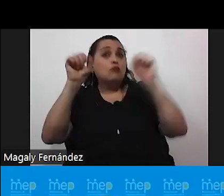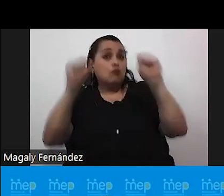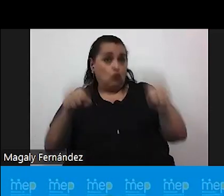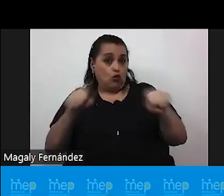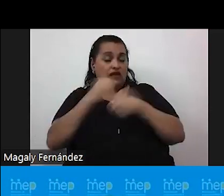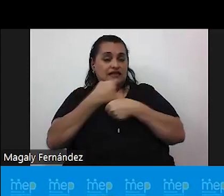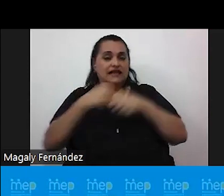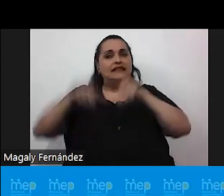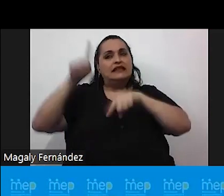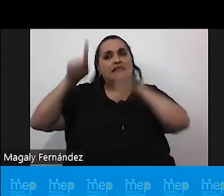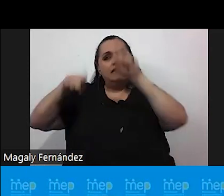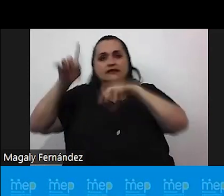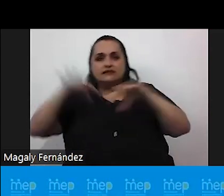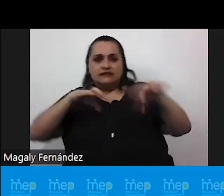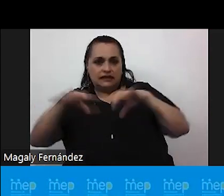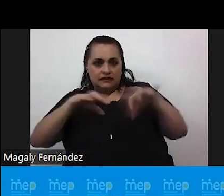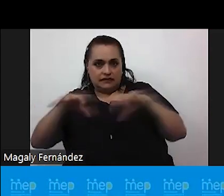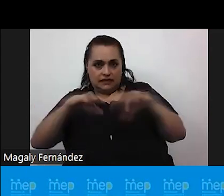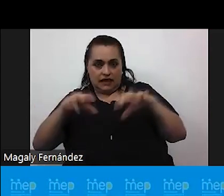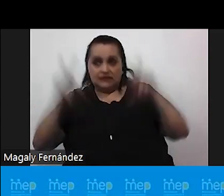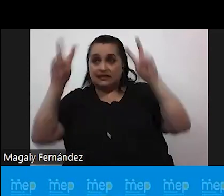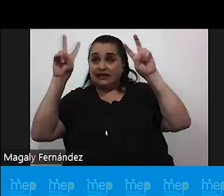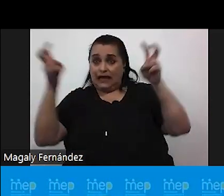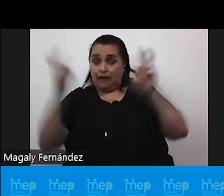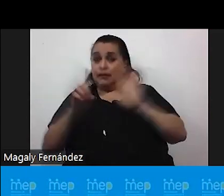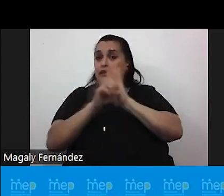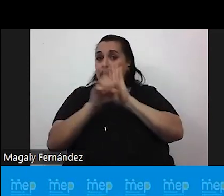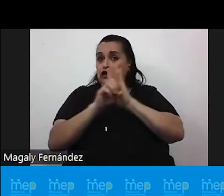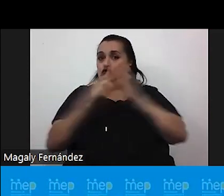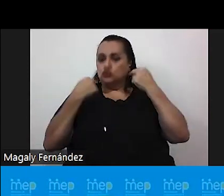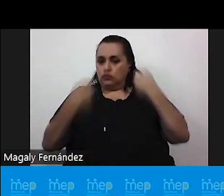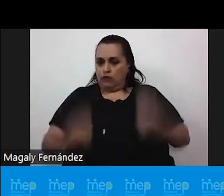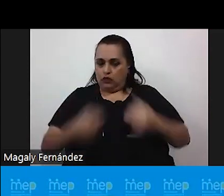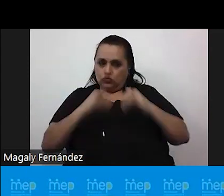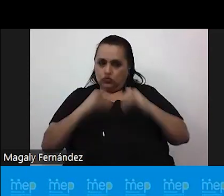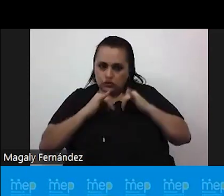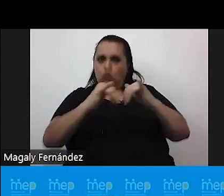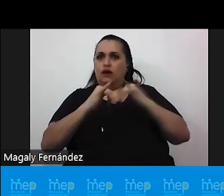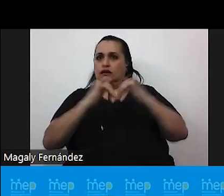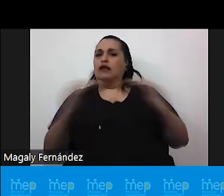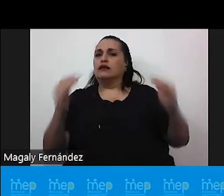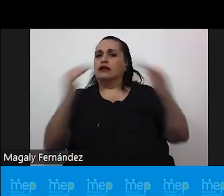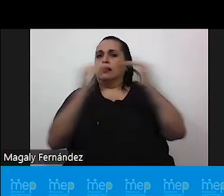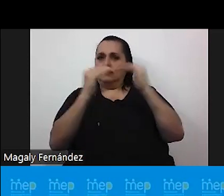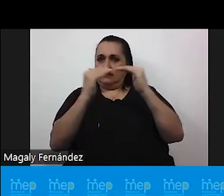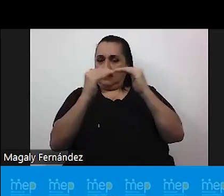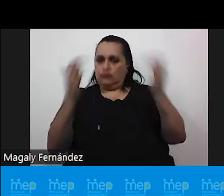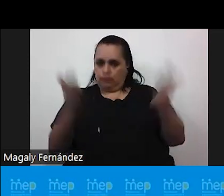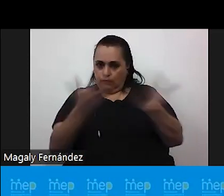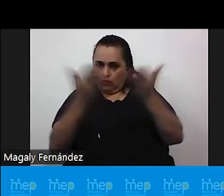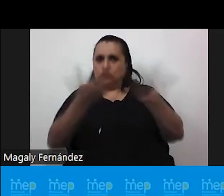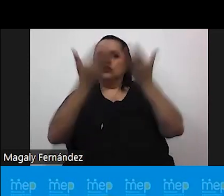diversas actividades en el tema de derechos humanos de la igualdad de la equidad y la promoción